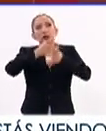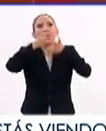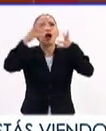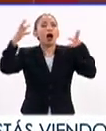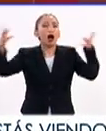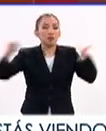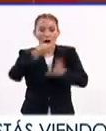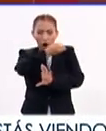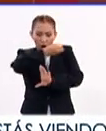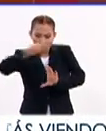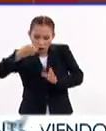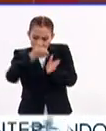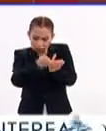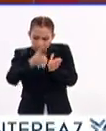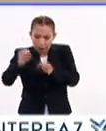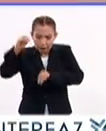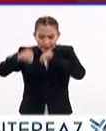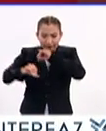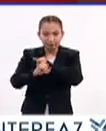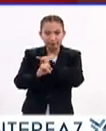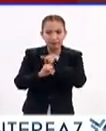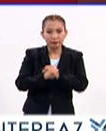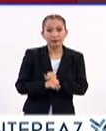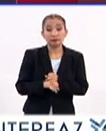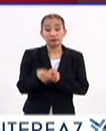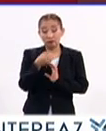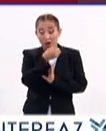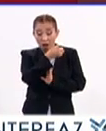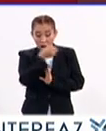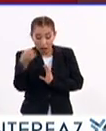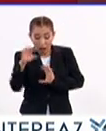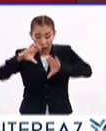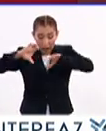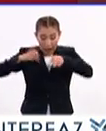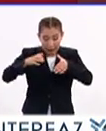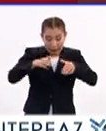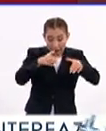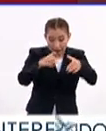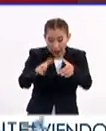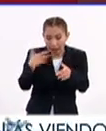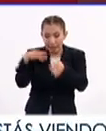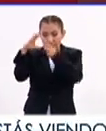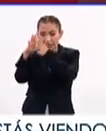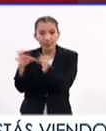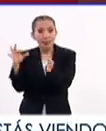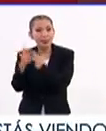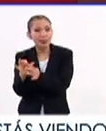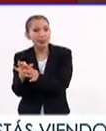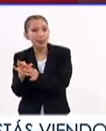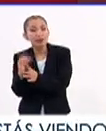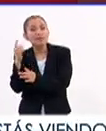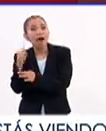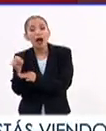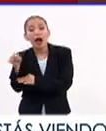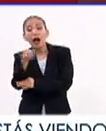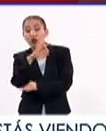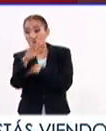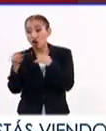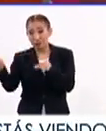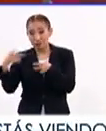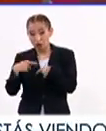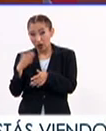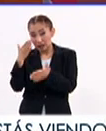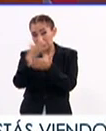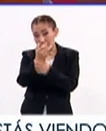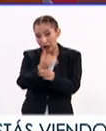para el ordenamiento y la digitalización. Ordenar, clasificar y describir para que todos los